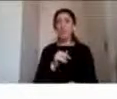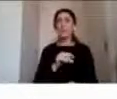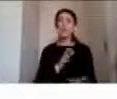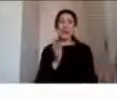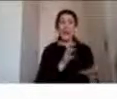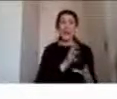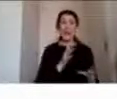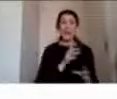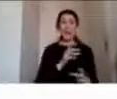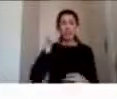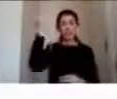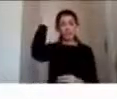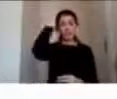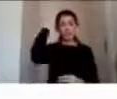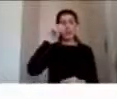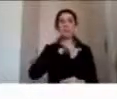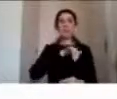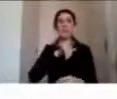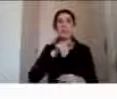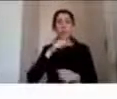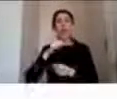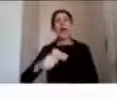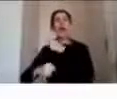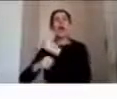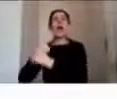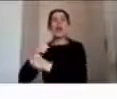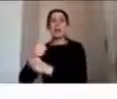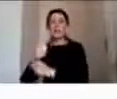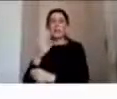realizar incluso años posterior a la lesión